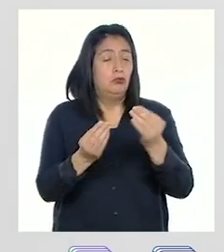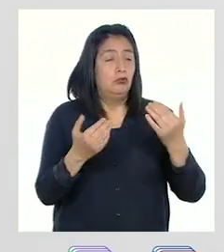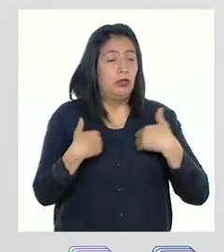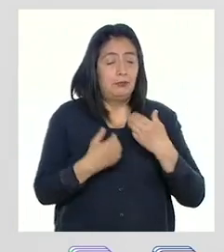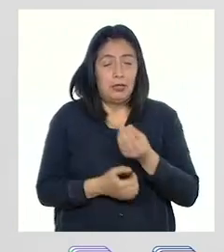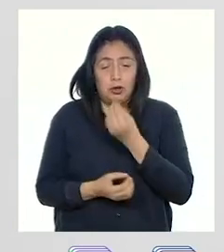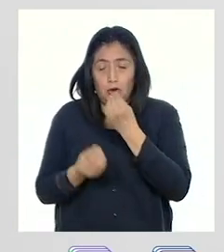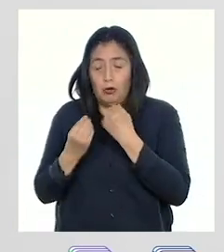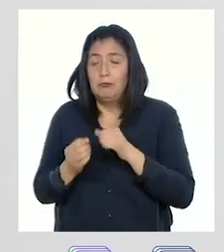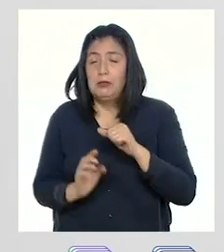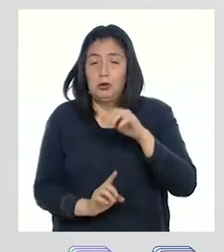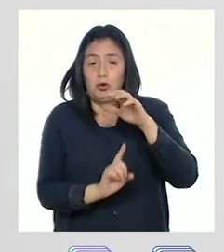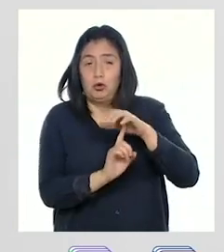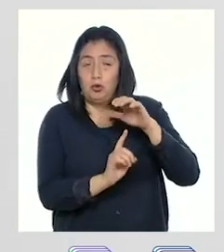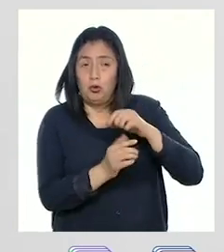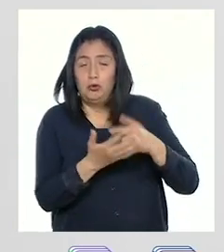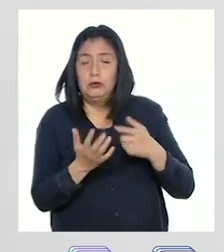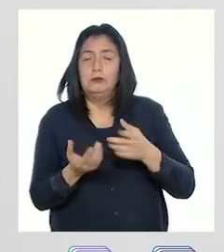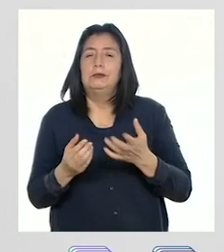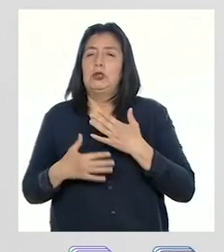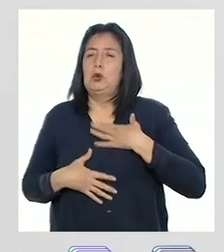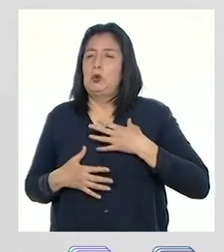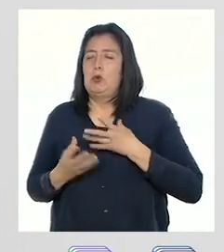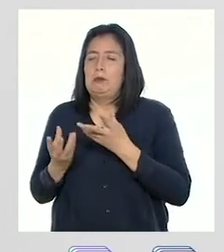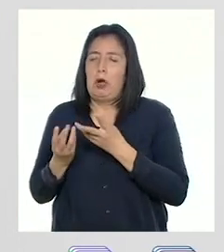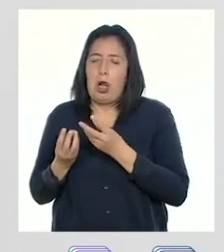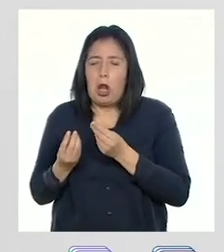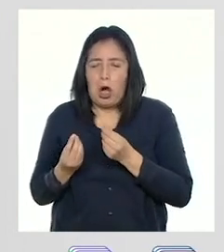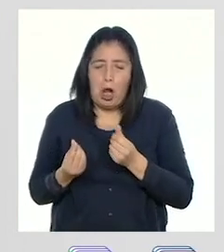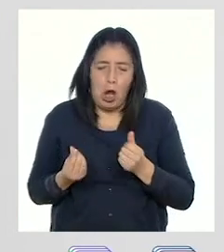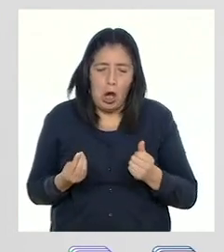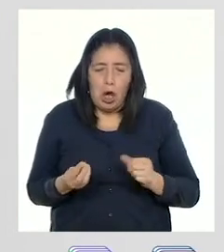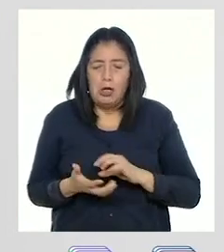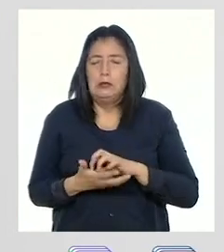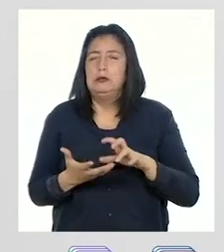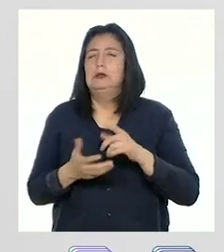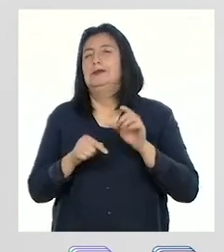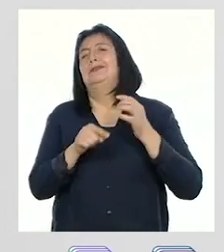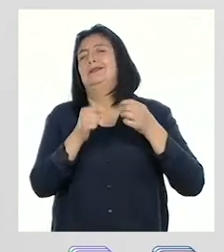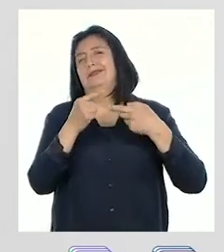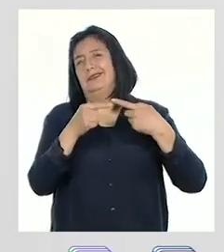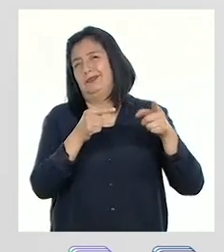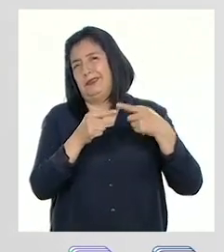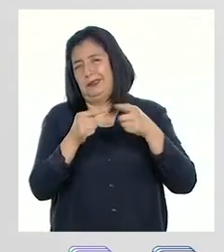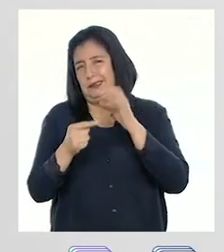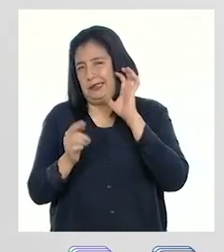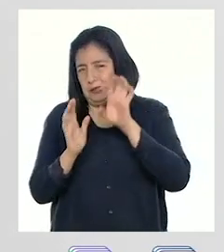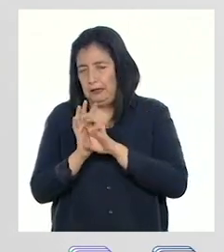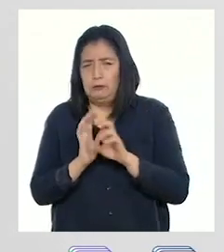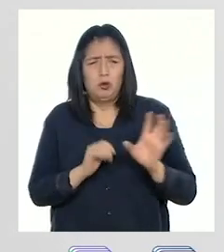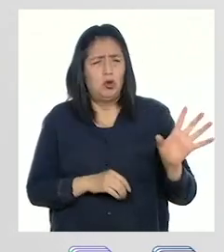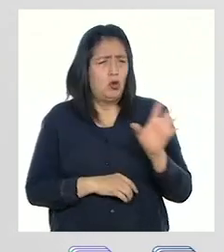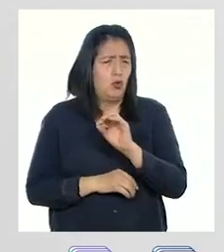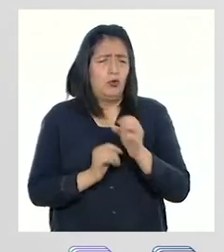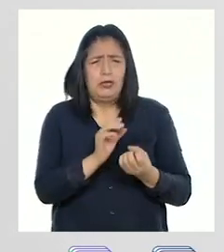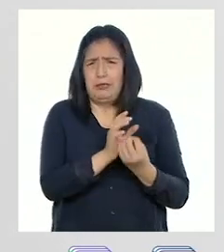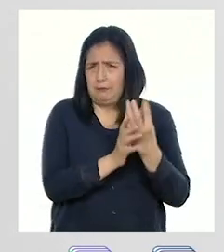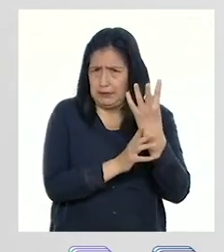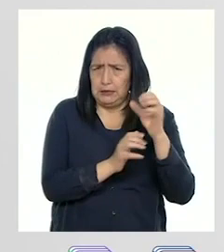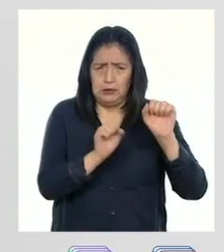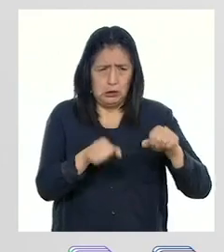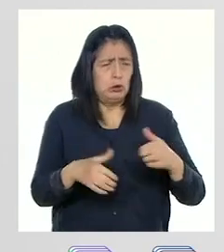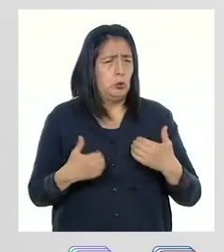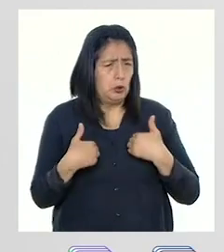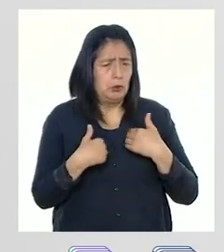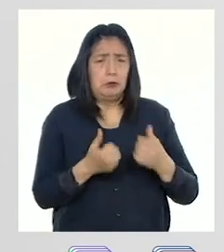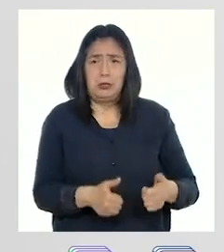Los hongos, que actúan en la descomposición de la materia orgánica, entre otros ejemplos. Todas las plantas y los